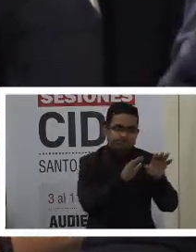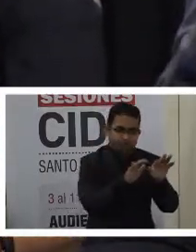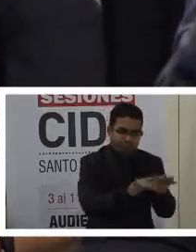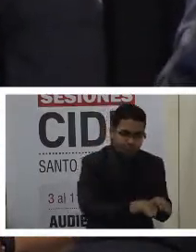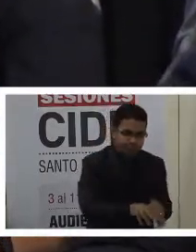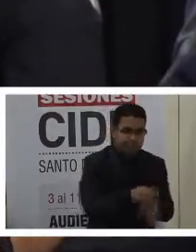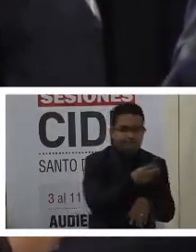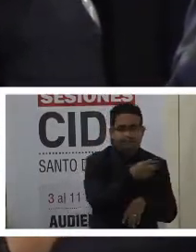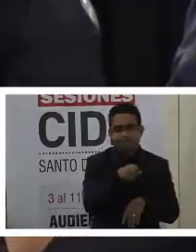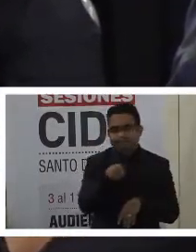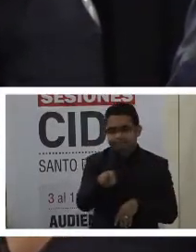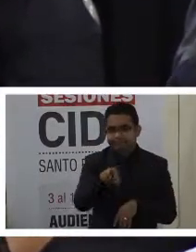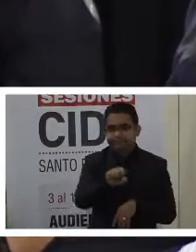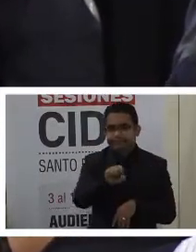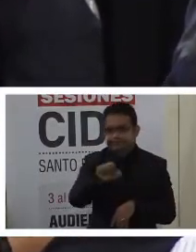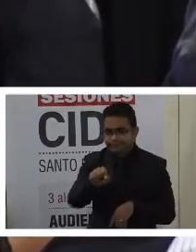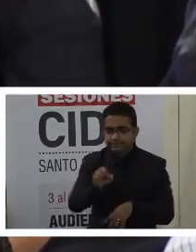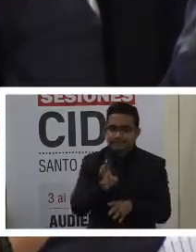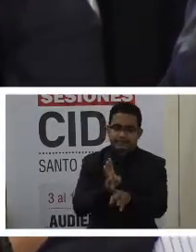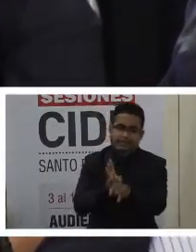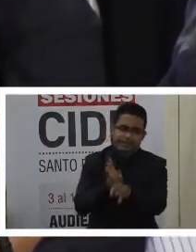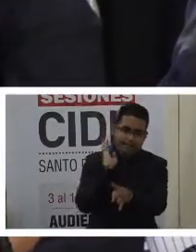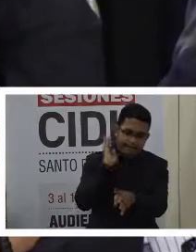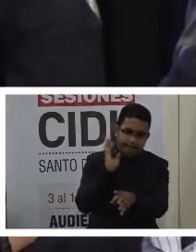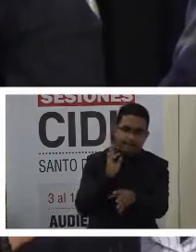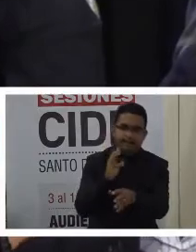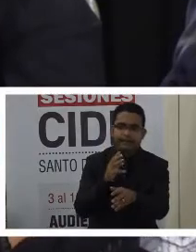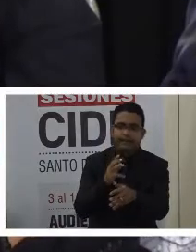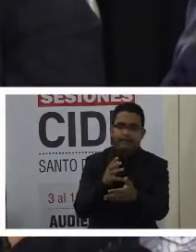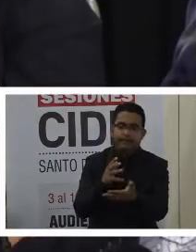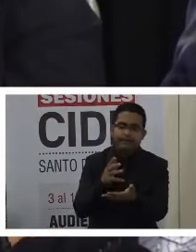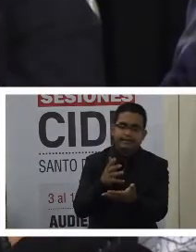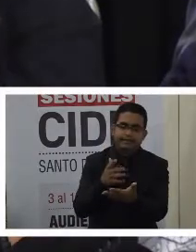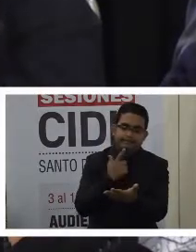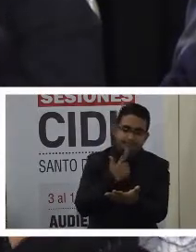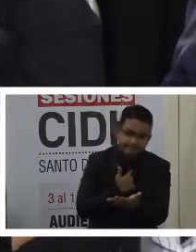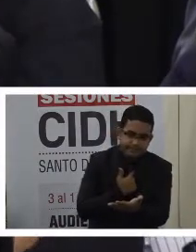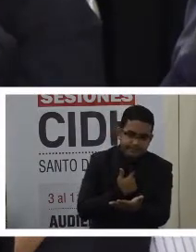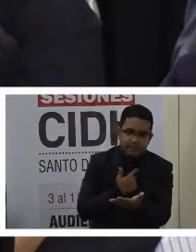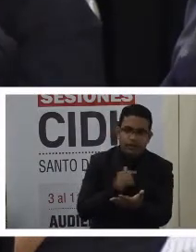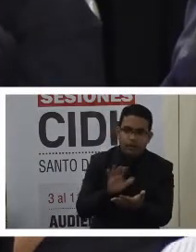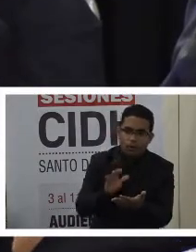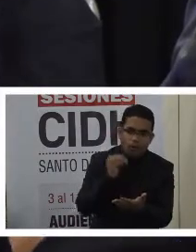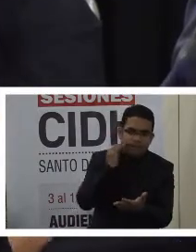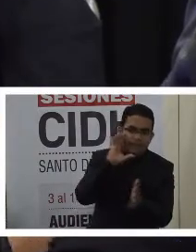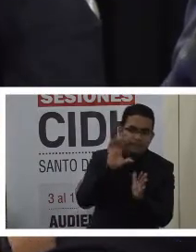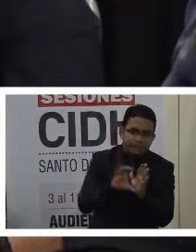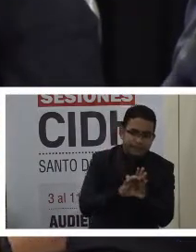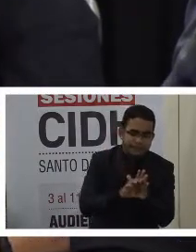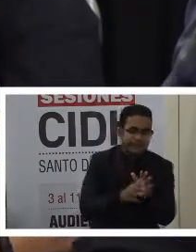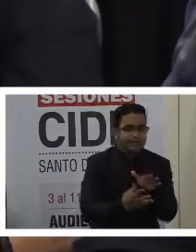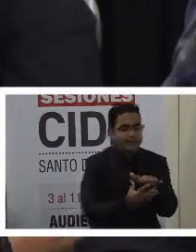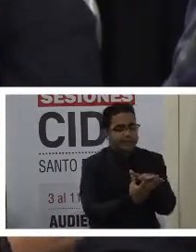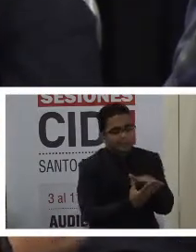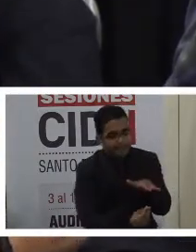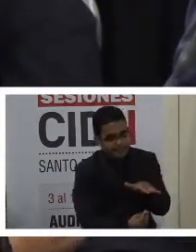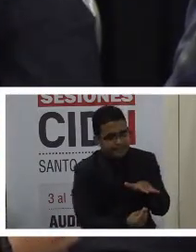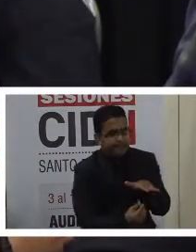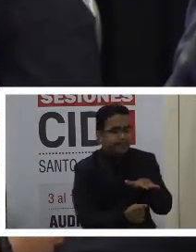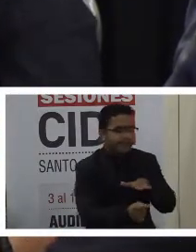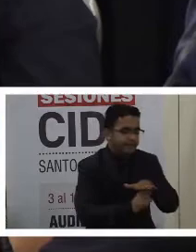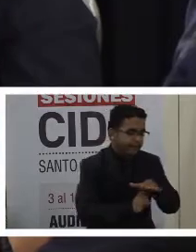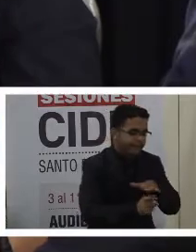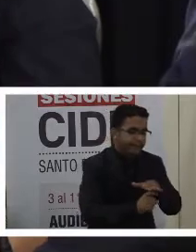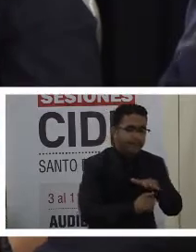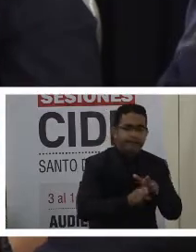oficina del seguro, hacer filas, entregar los recaudos, les faltó la fotocopia de la cédula, les faltó tal documento.